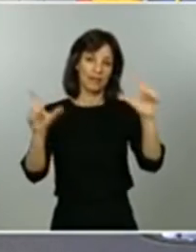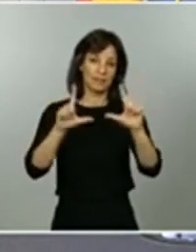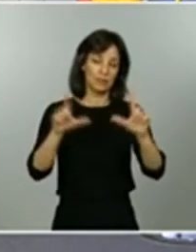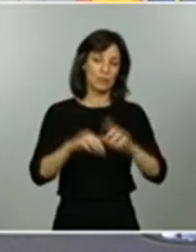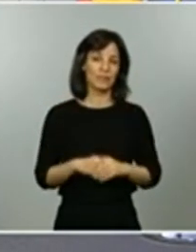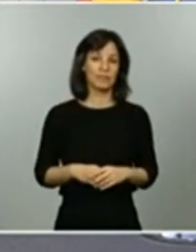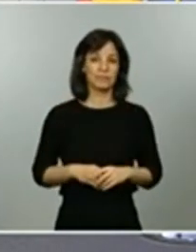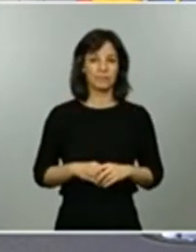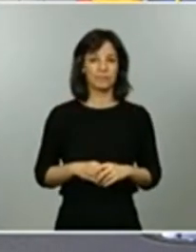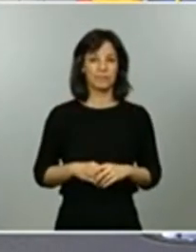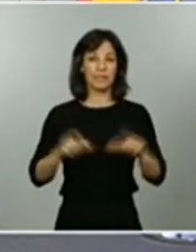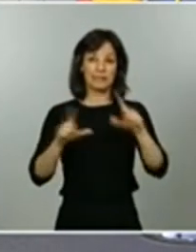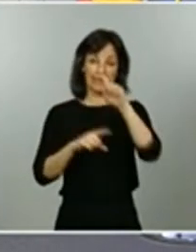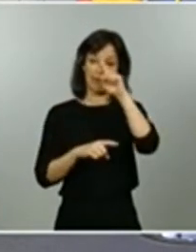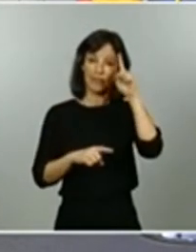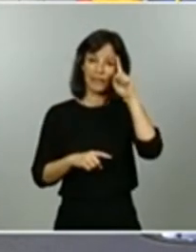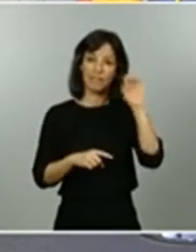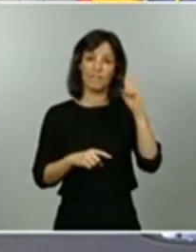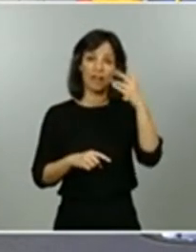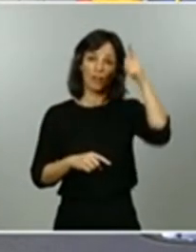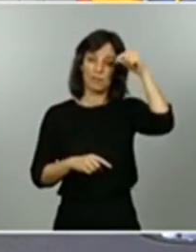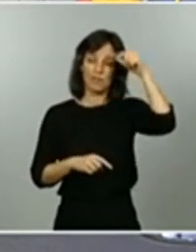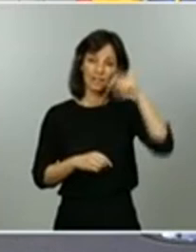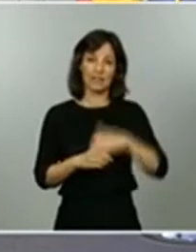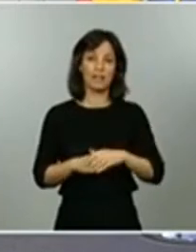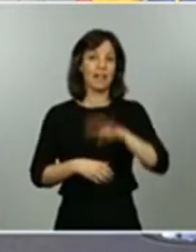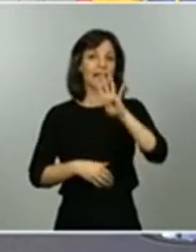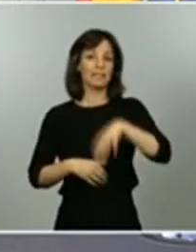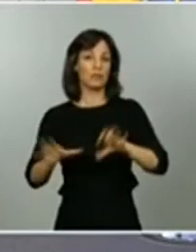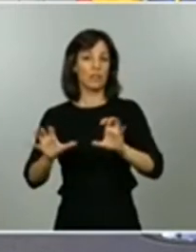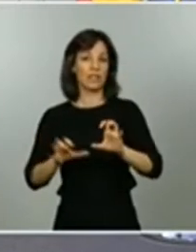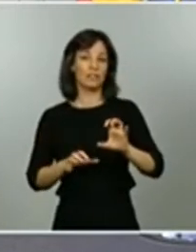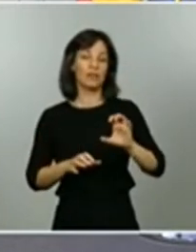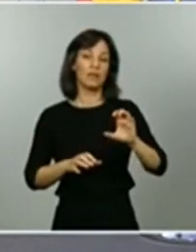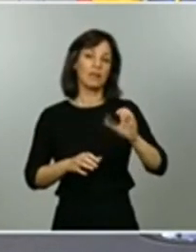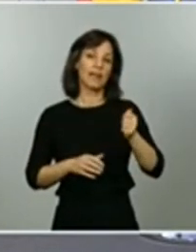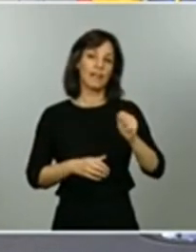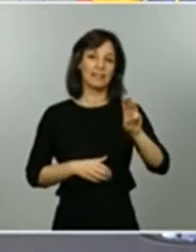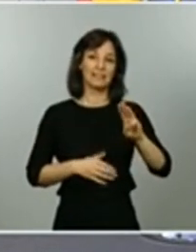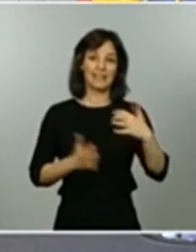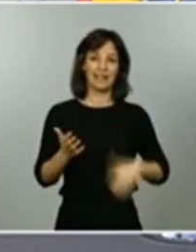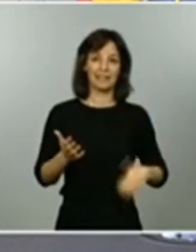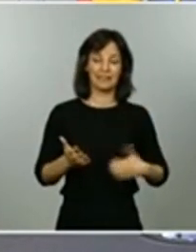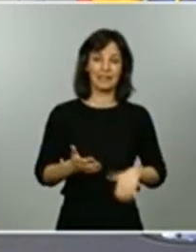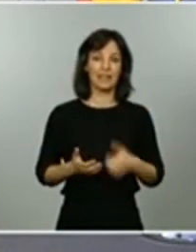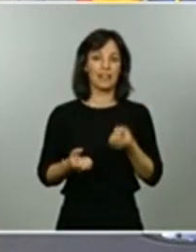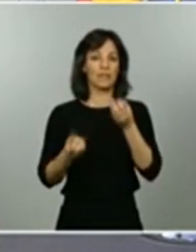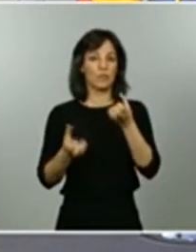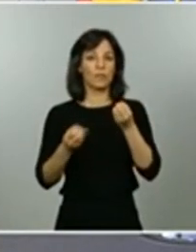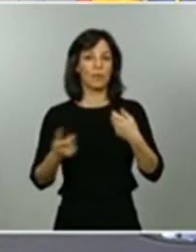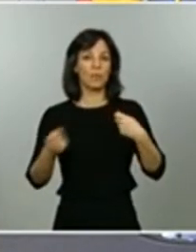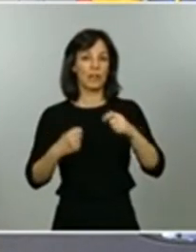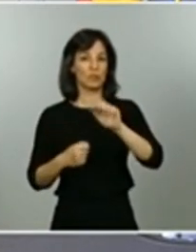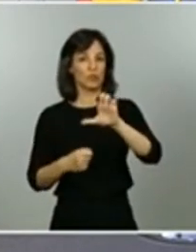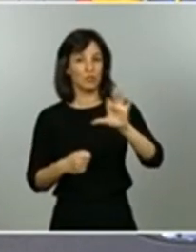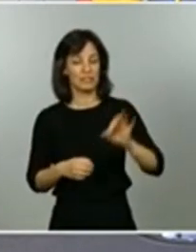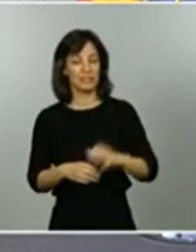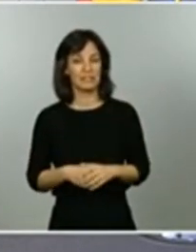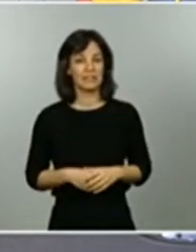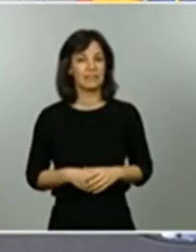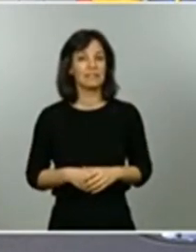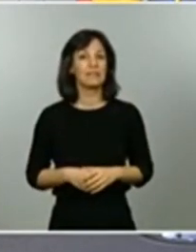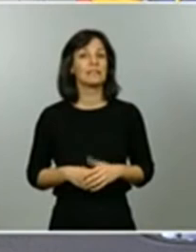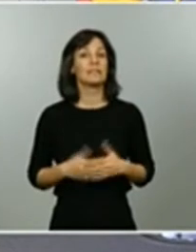Telemadrid El Faro de Melilla Cataluña Radio Cadena 3 Argentina La Información y Mercados.es Vamos allá con